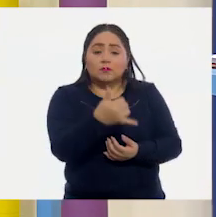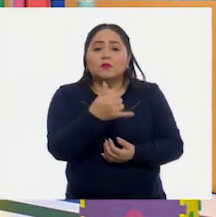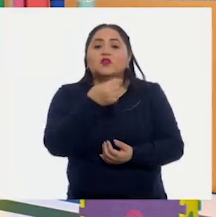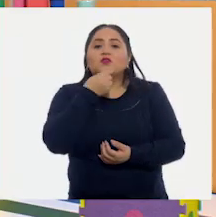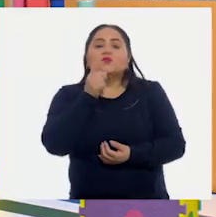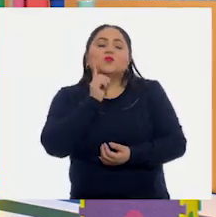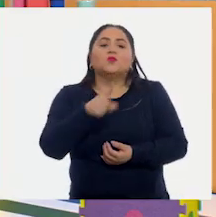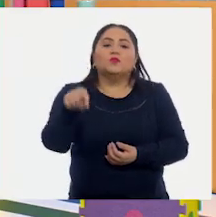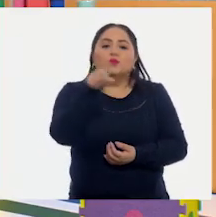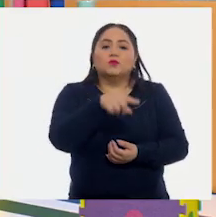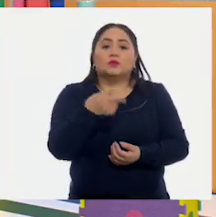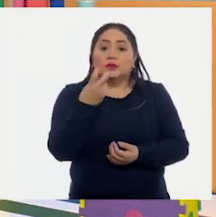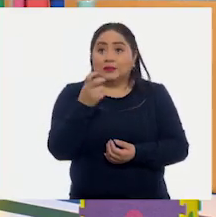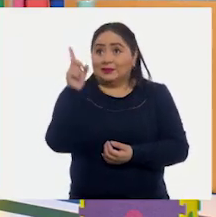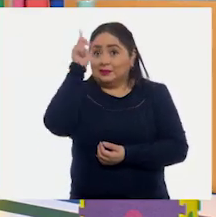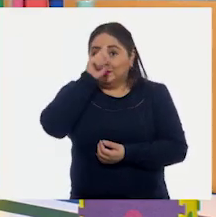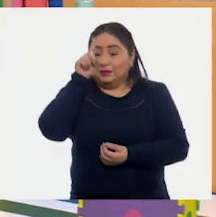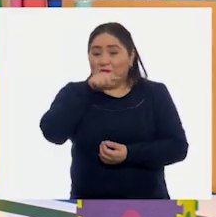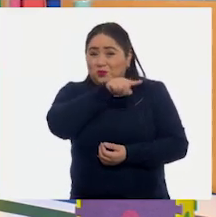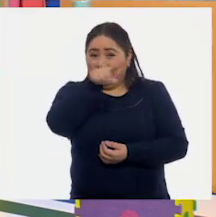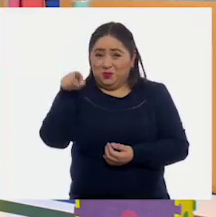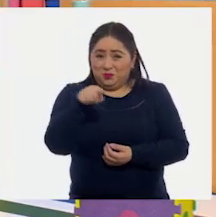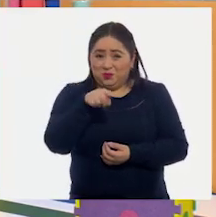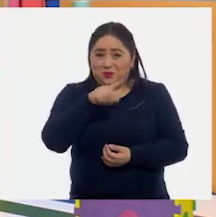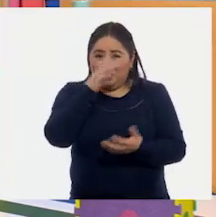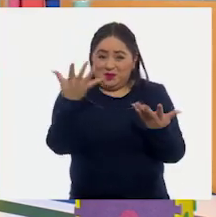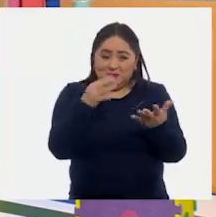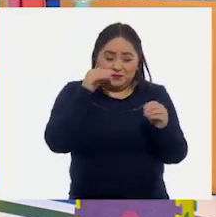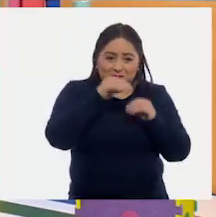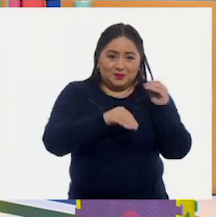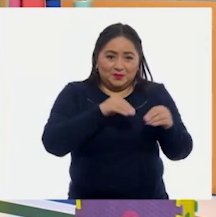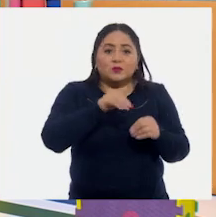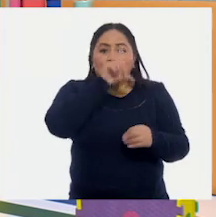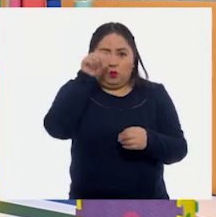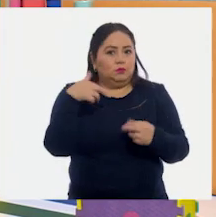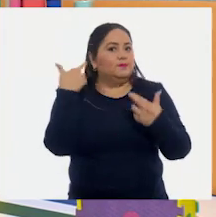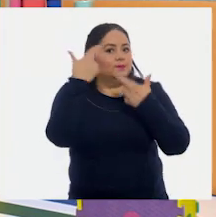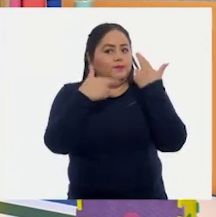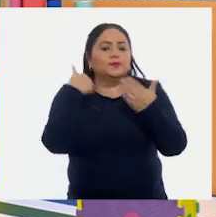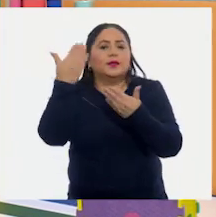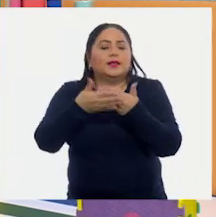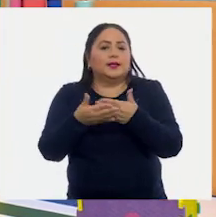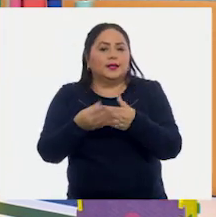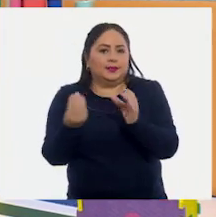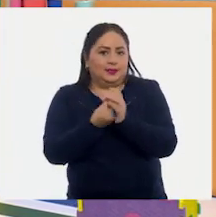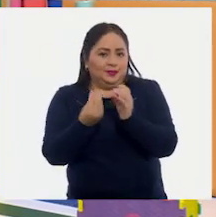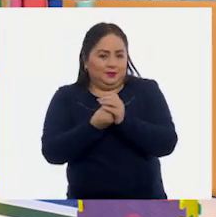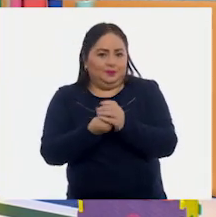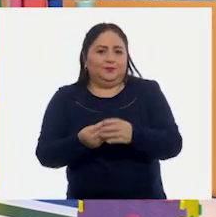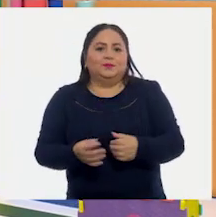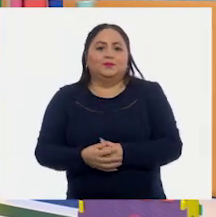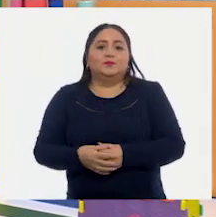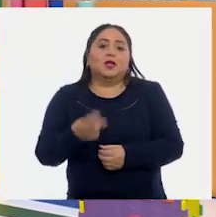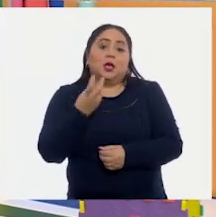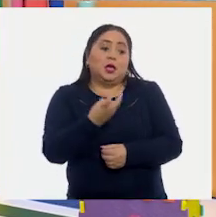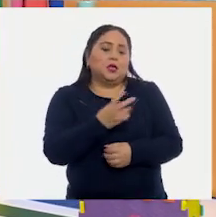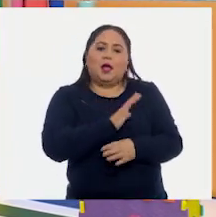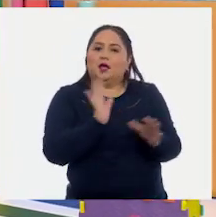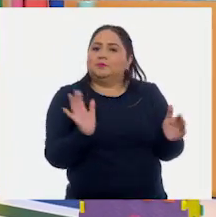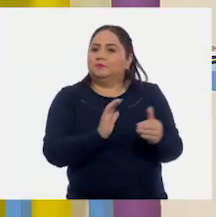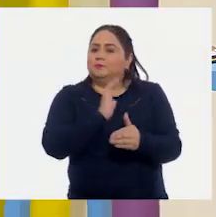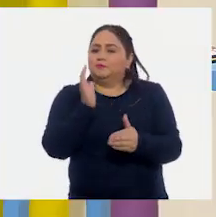niñas, niños, esa recomendación que ustedes van a elaborar la vamos a revisar en nuestra siguiente clase. Y con esto